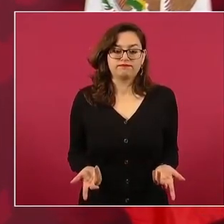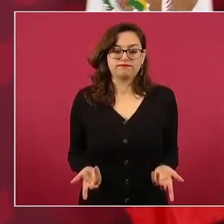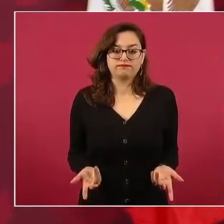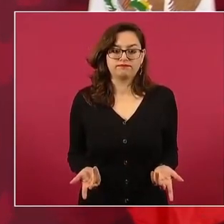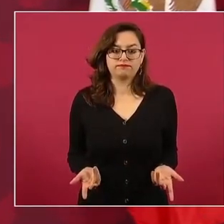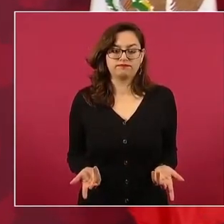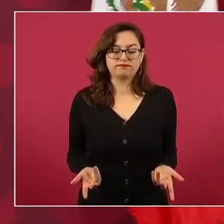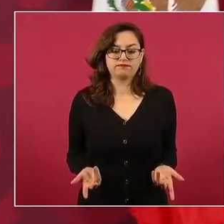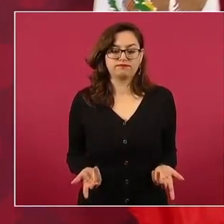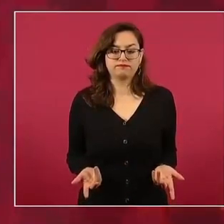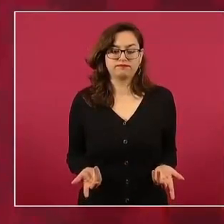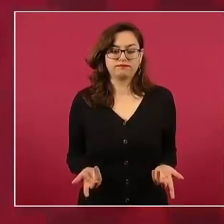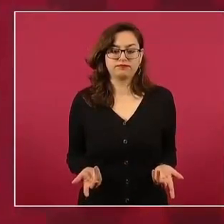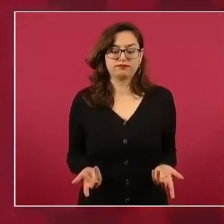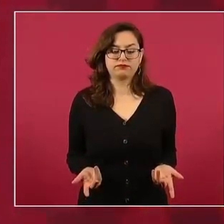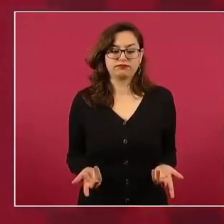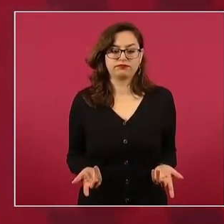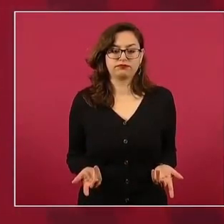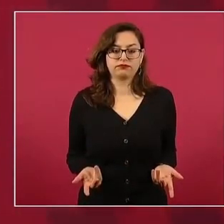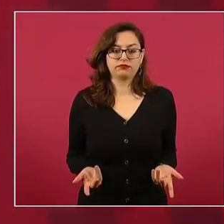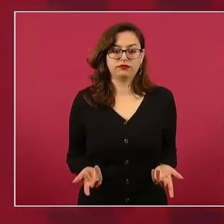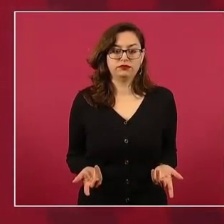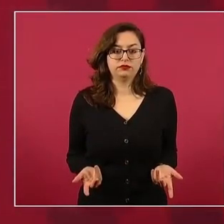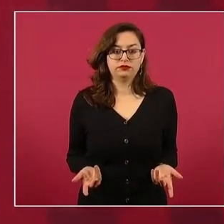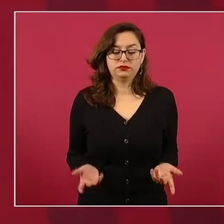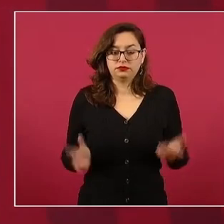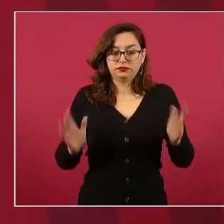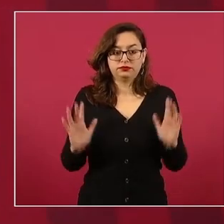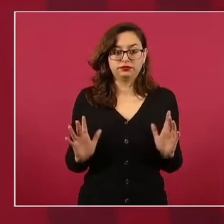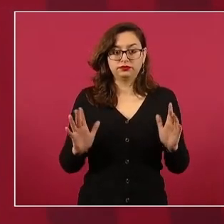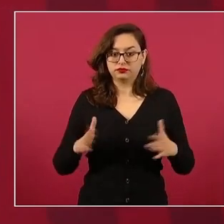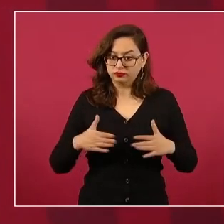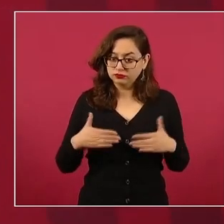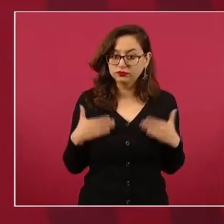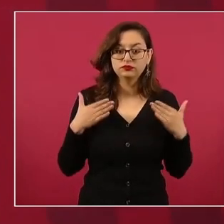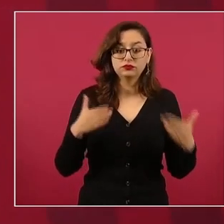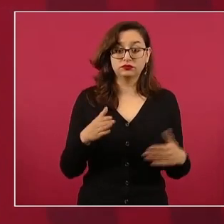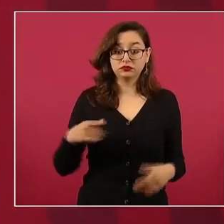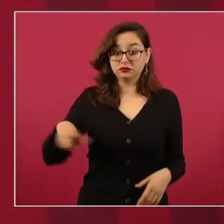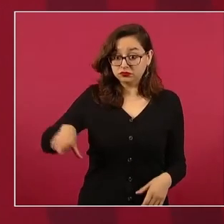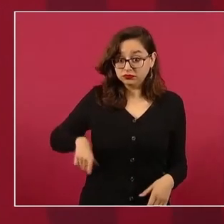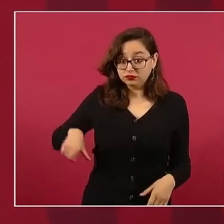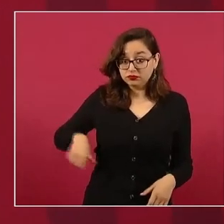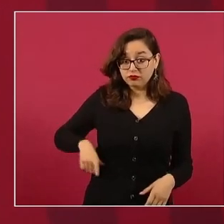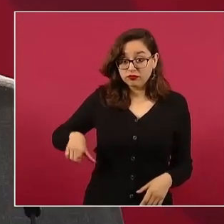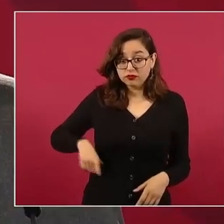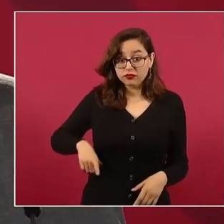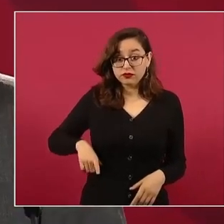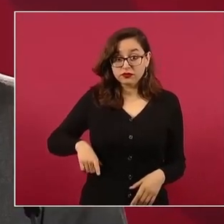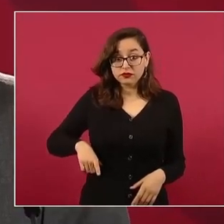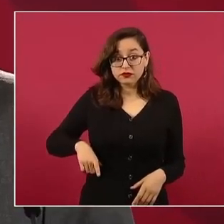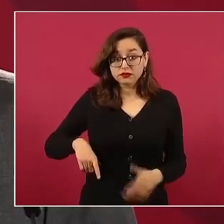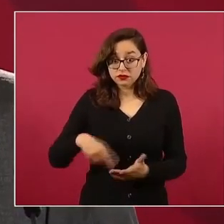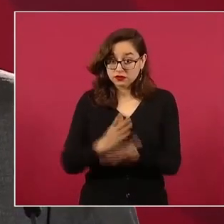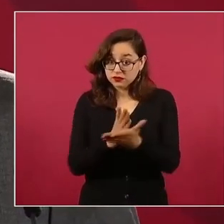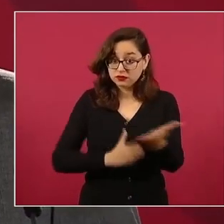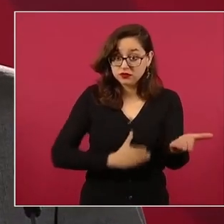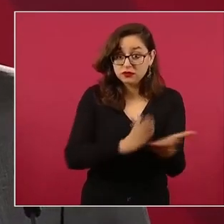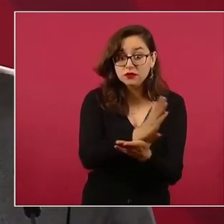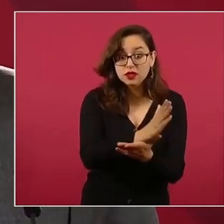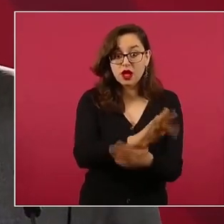dados cargados, no hay